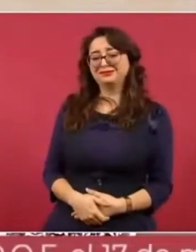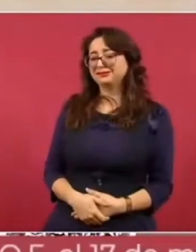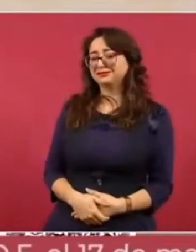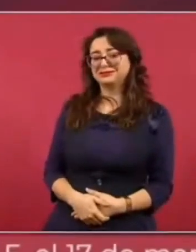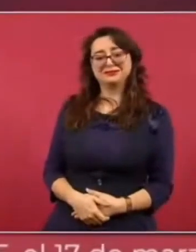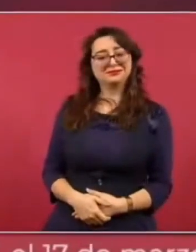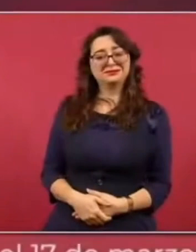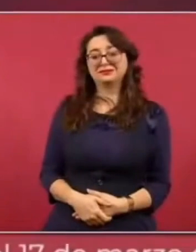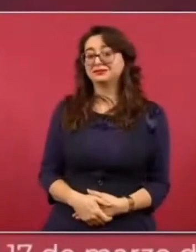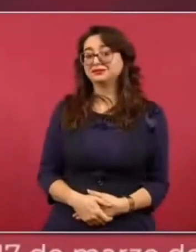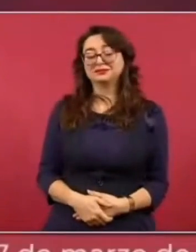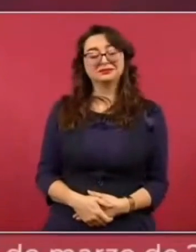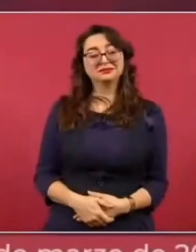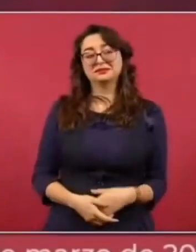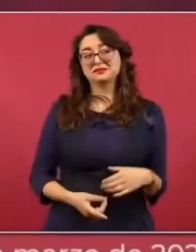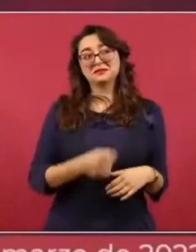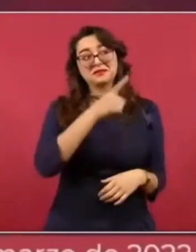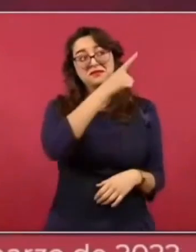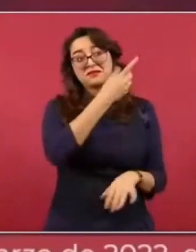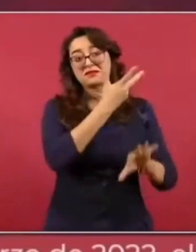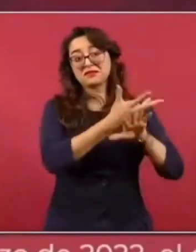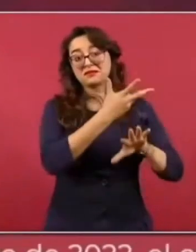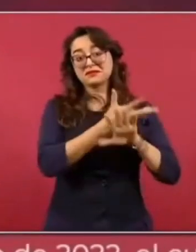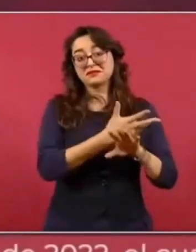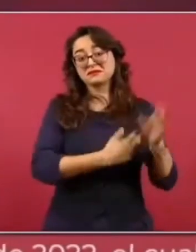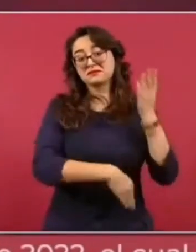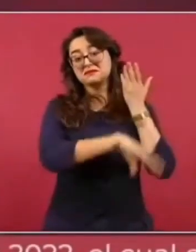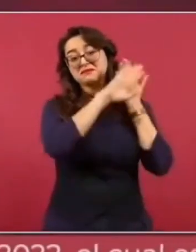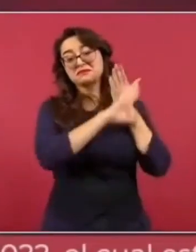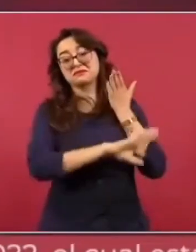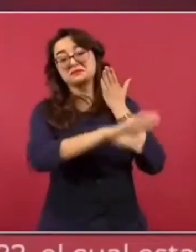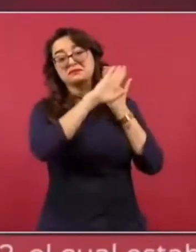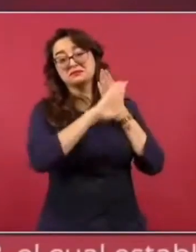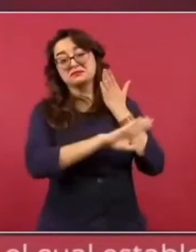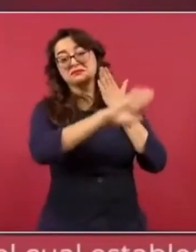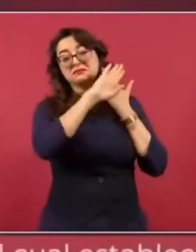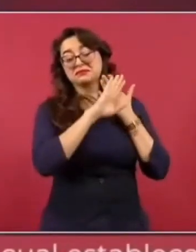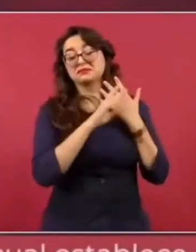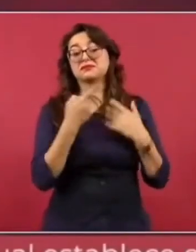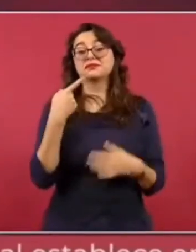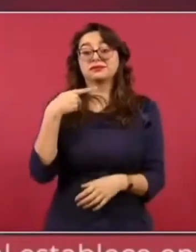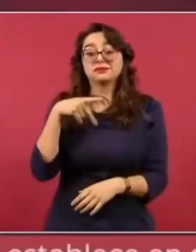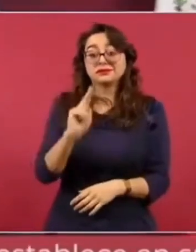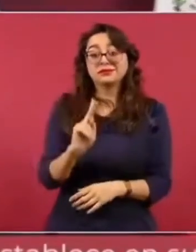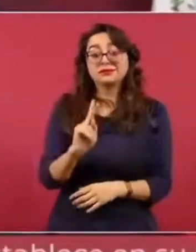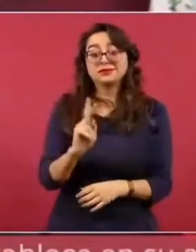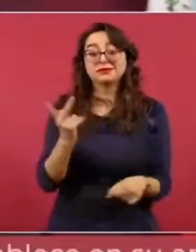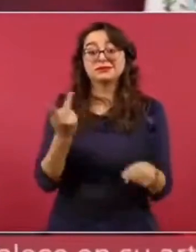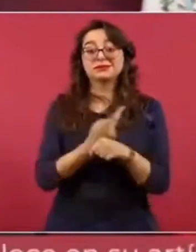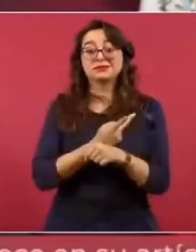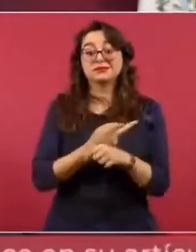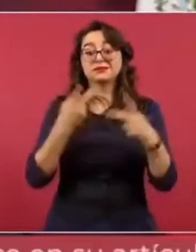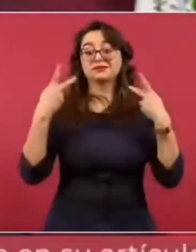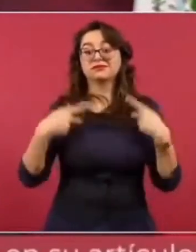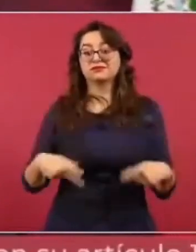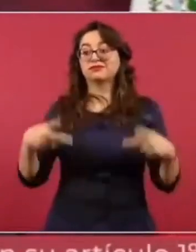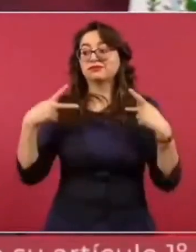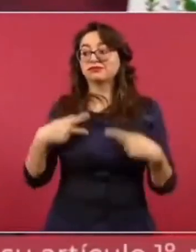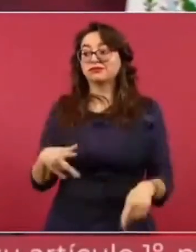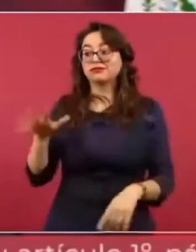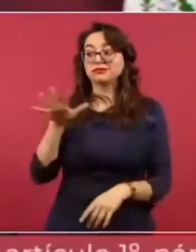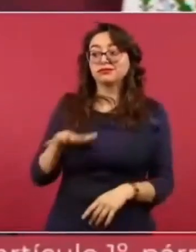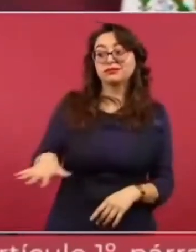la gente, tengo información, hasta en Estados Unidos les empezaron a reclamar